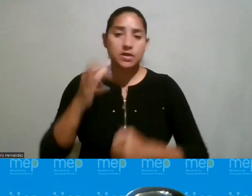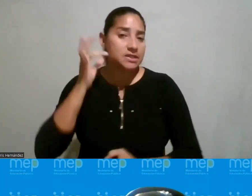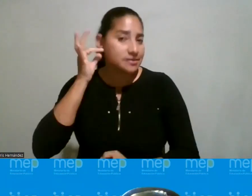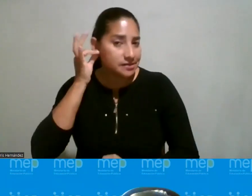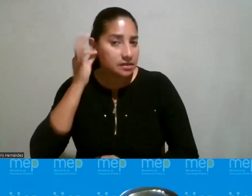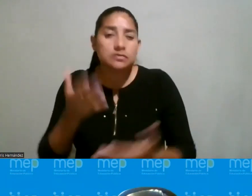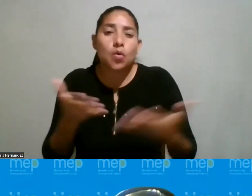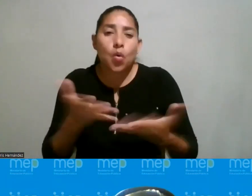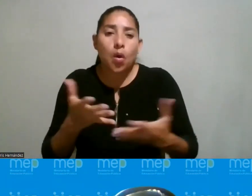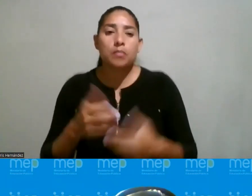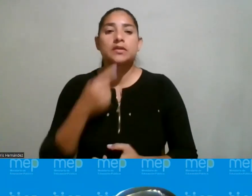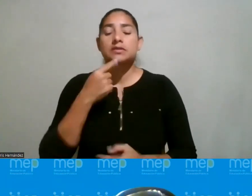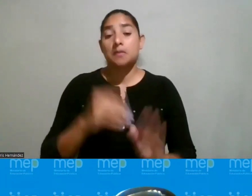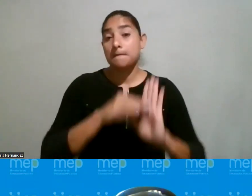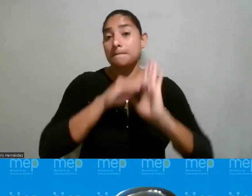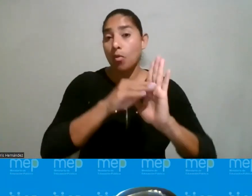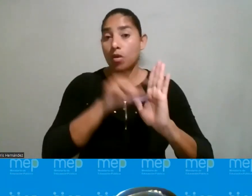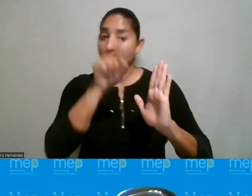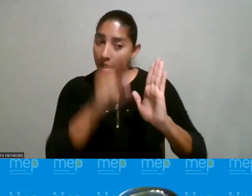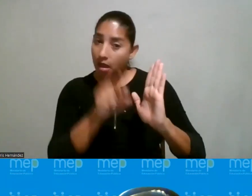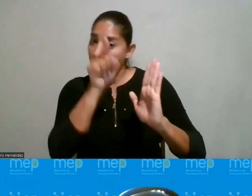poniéndoles modelos a seguir,